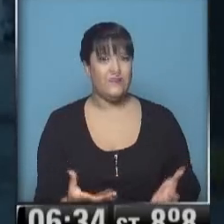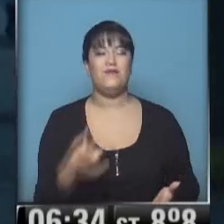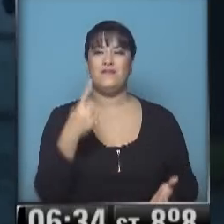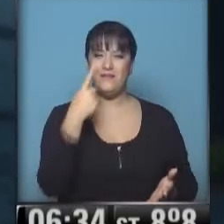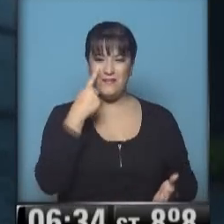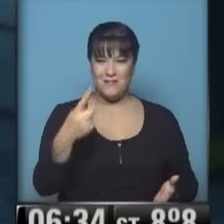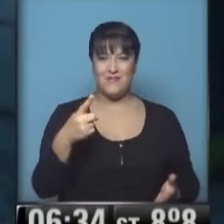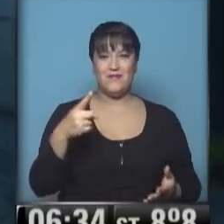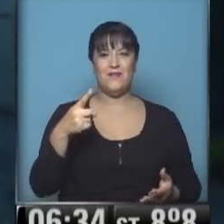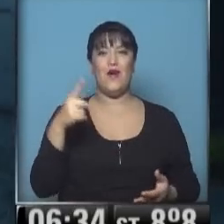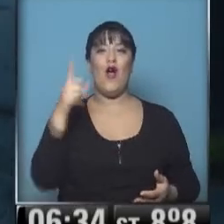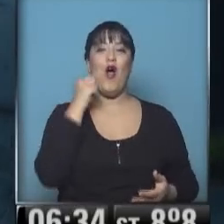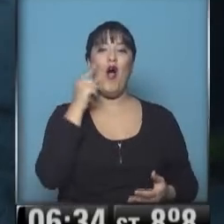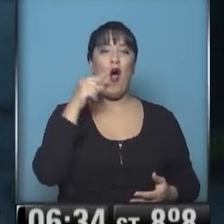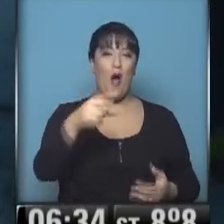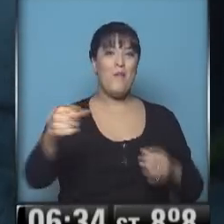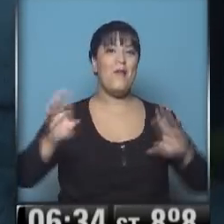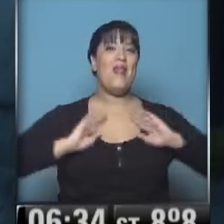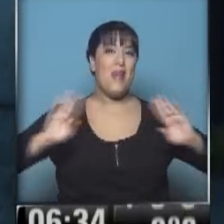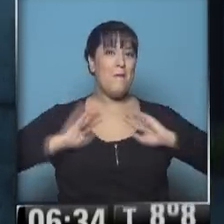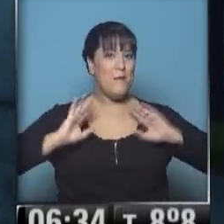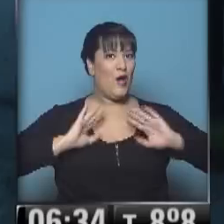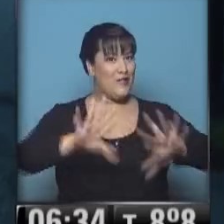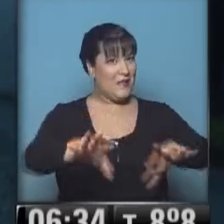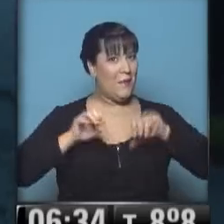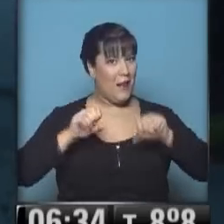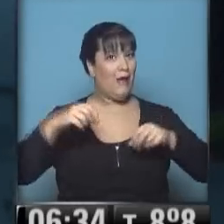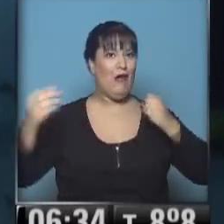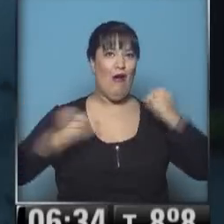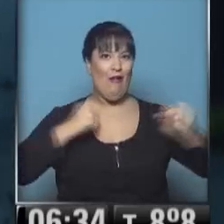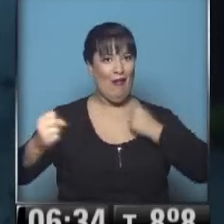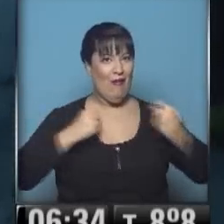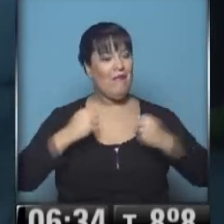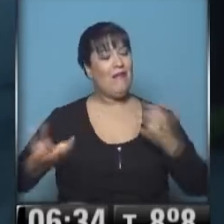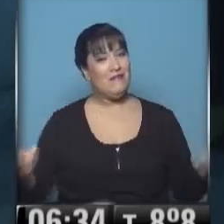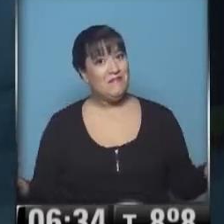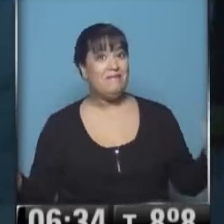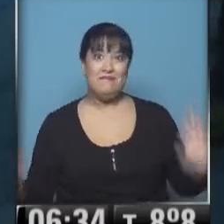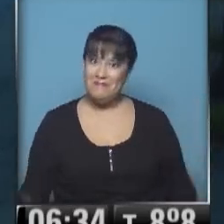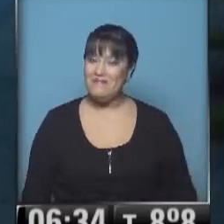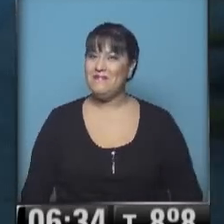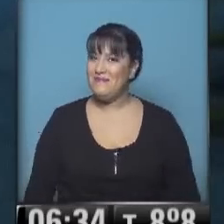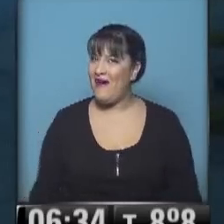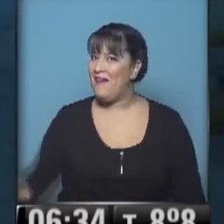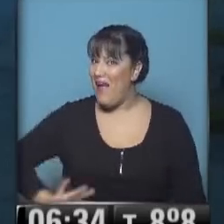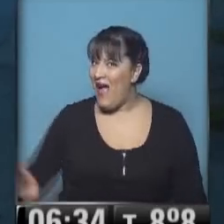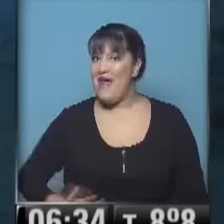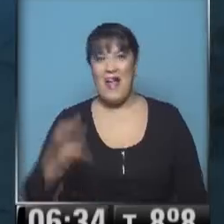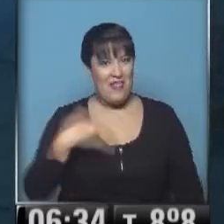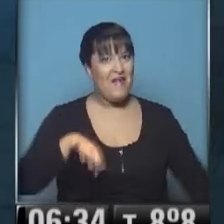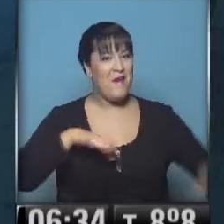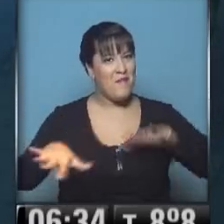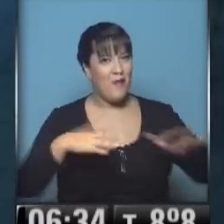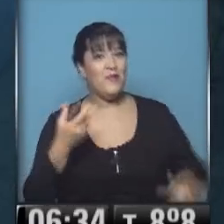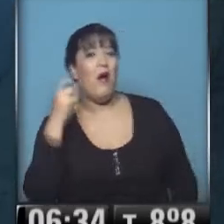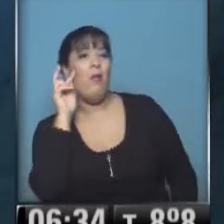al señor que ha salido a hacer deporte bien temprano, Cari. ¡Ay, qué ganas! Bueno, verdad felicita. ¿Cómo Cari, hay que moverse. No, yo